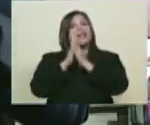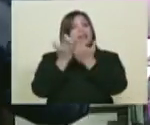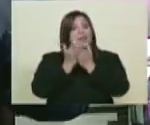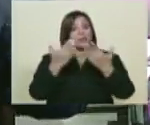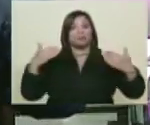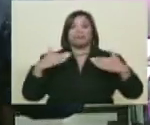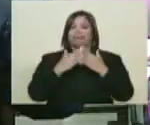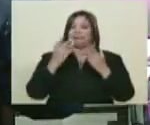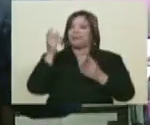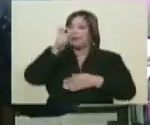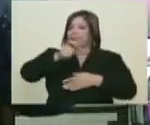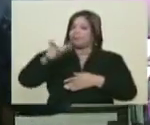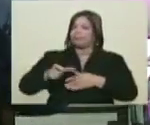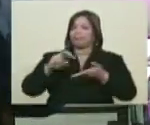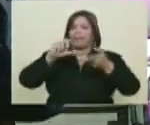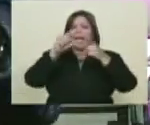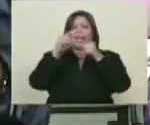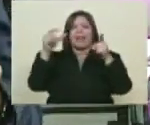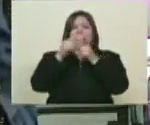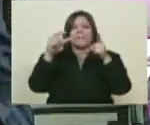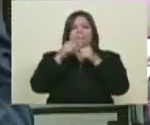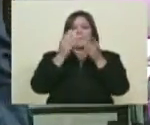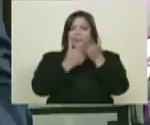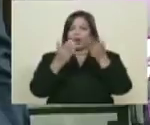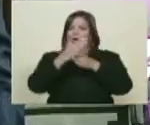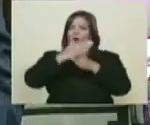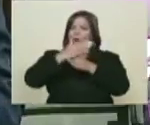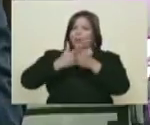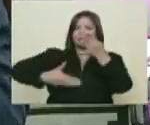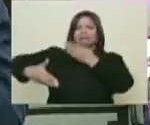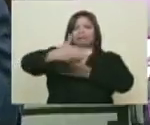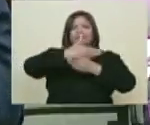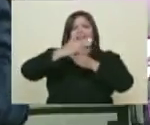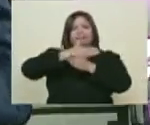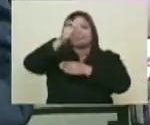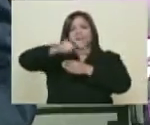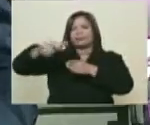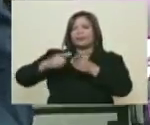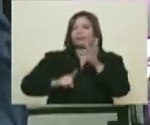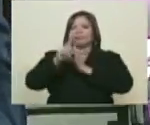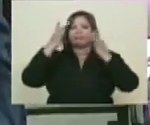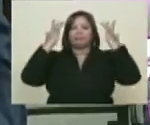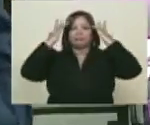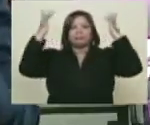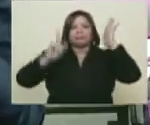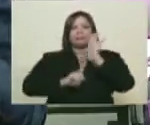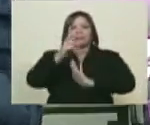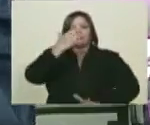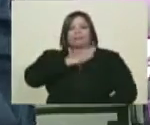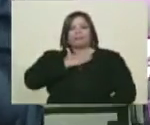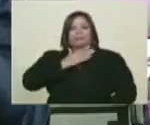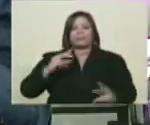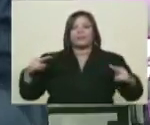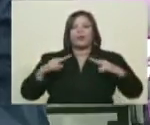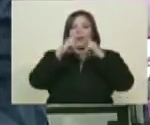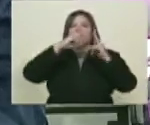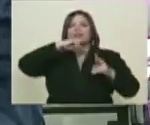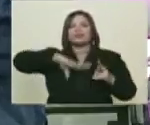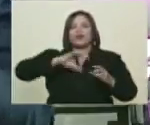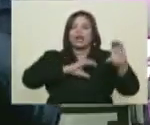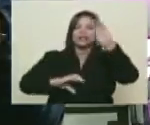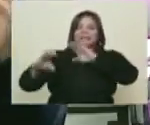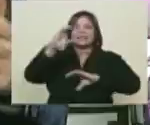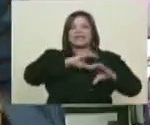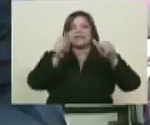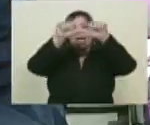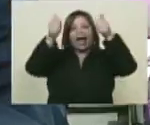elemento de compartir el conocimiento, de crecimiento personal, de encuentro con la historia, la ciencia,